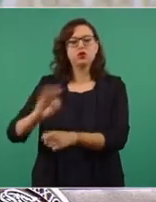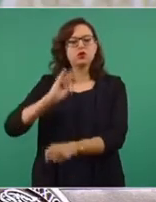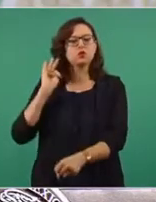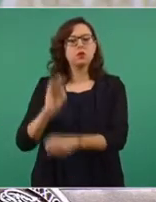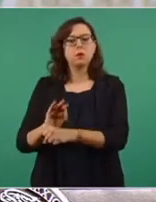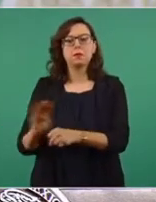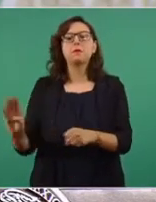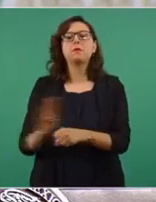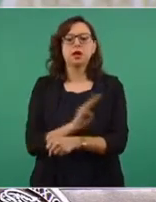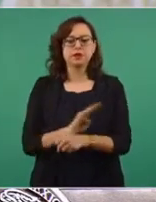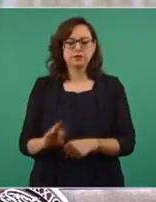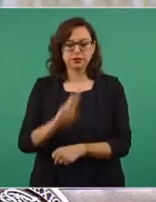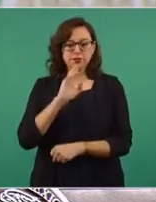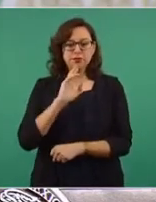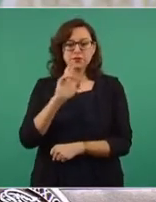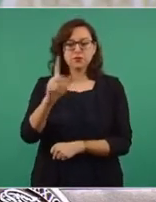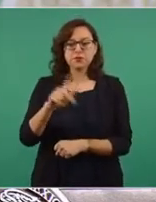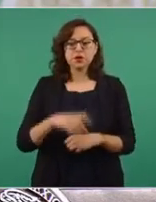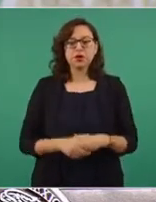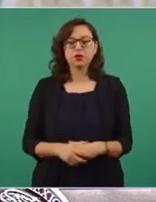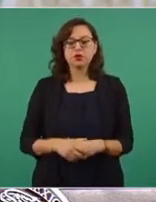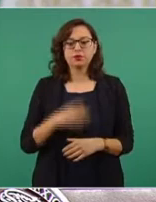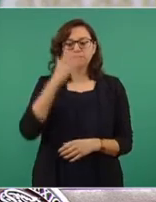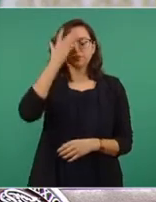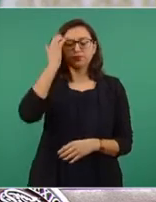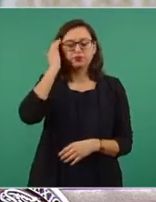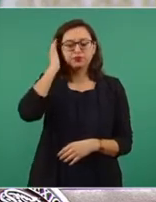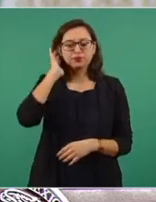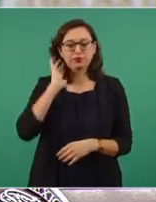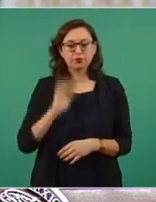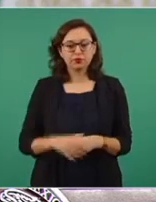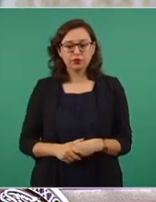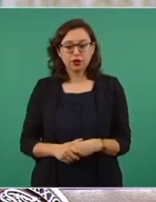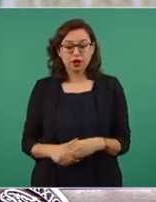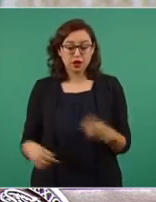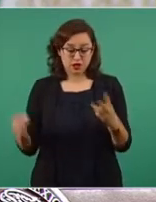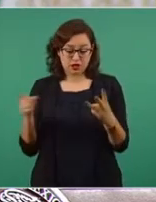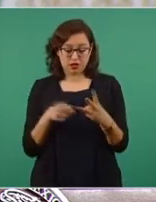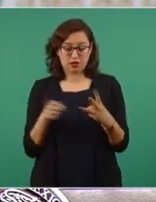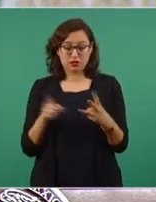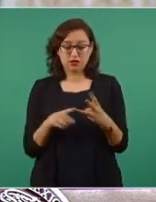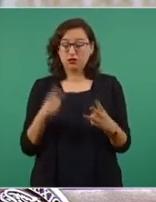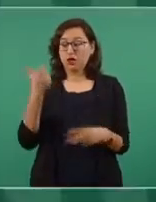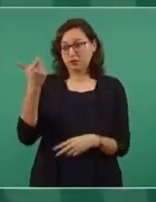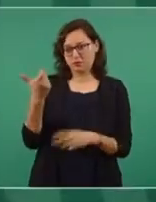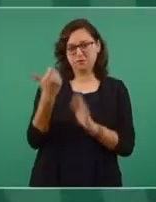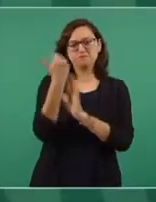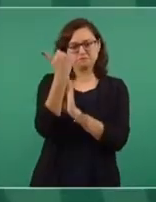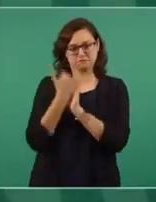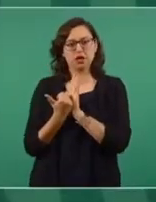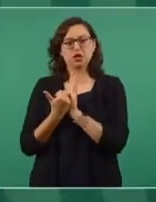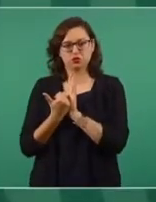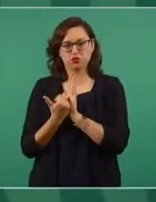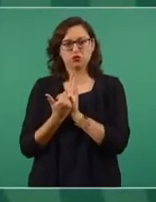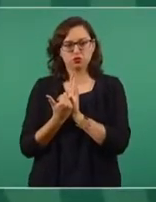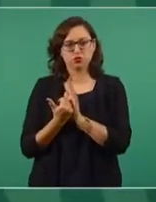mexicana en su conjunto. Y en tercer lugar, la optimización de precios. Se